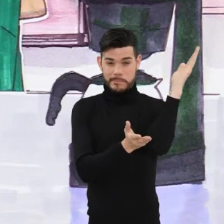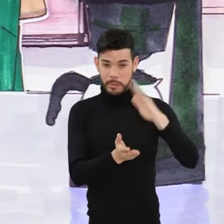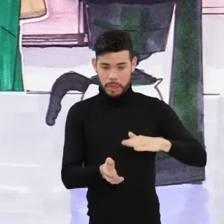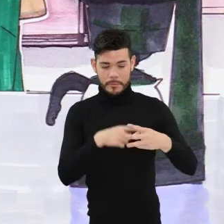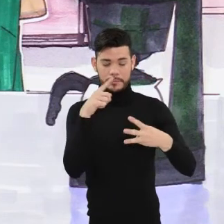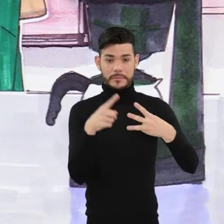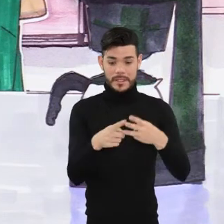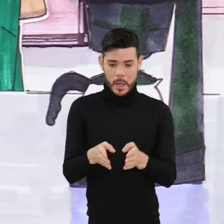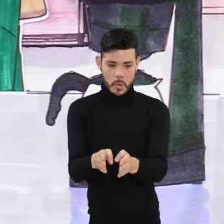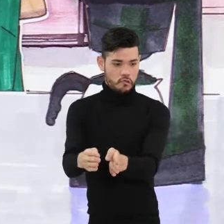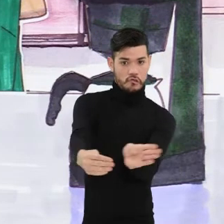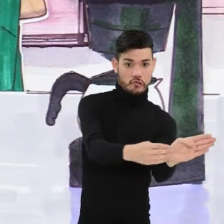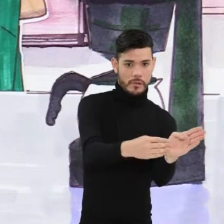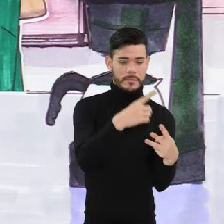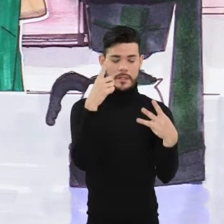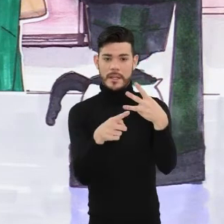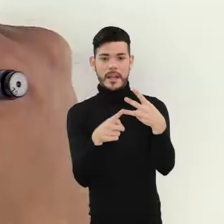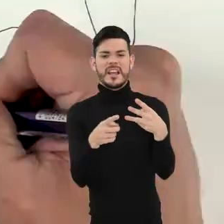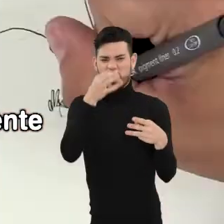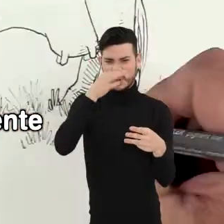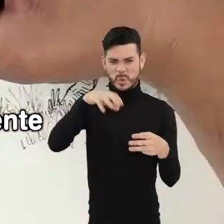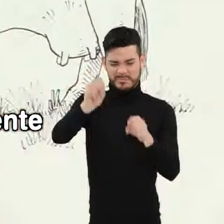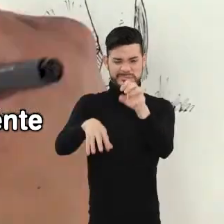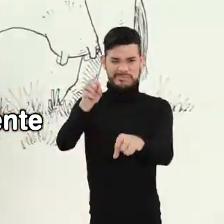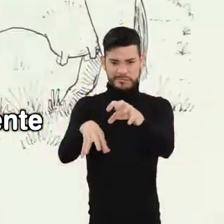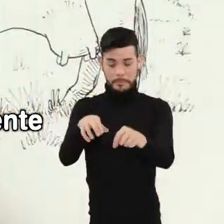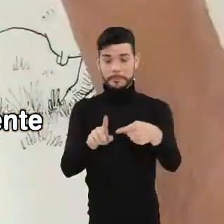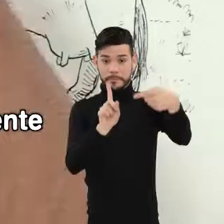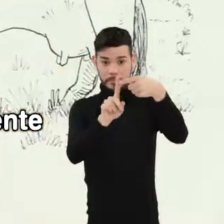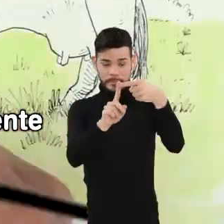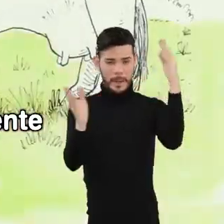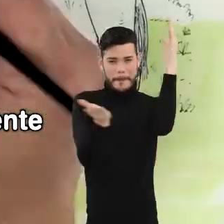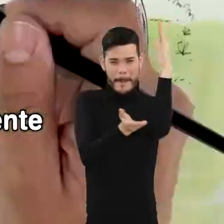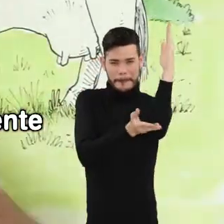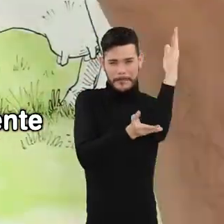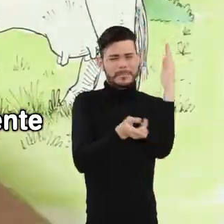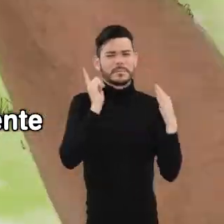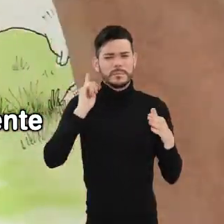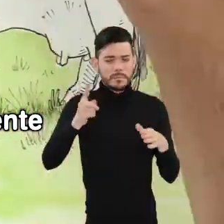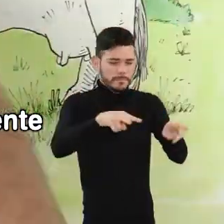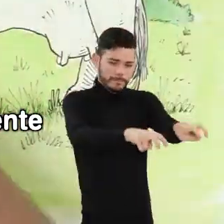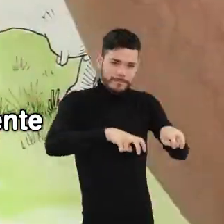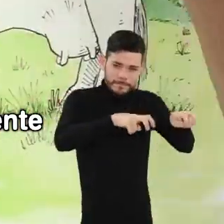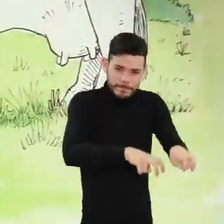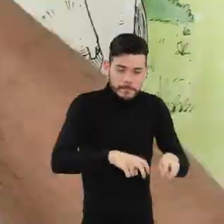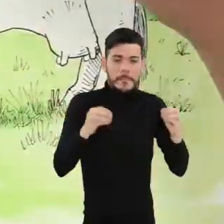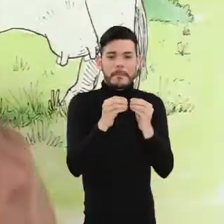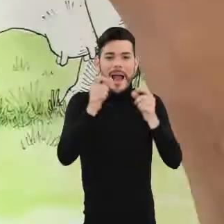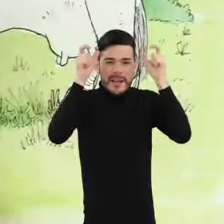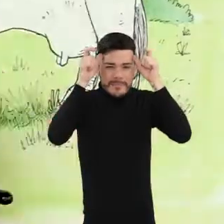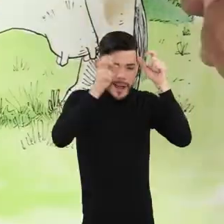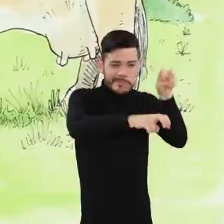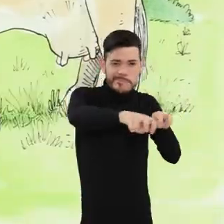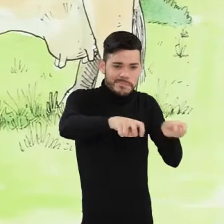alteración física de los cauces y la contaminación. La deforestación, causada principalmente por la agricultura y la ganadería, es un